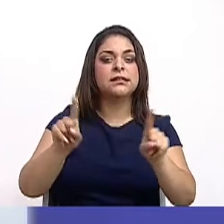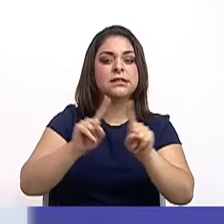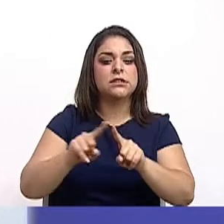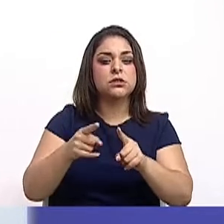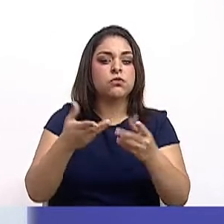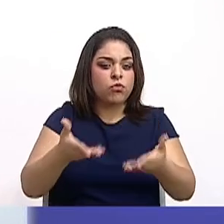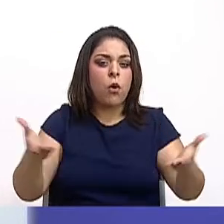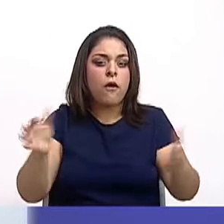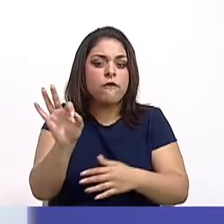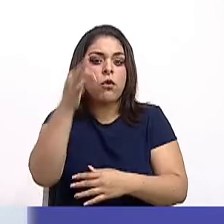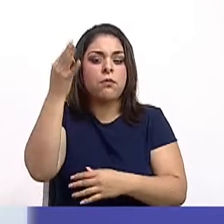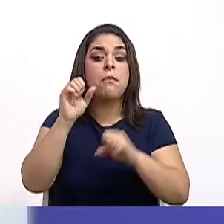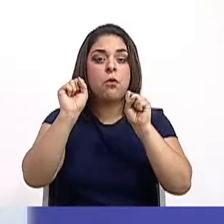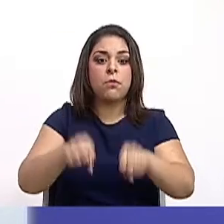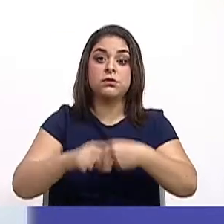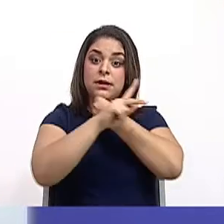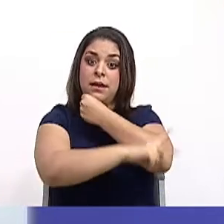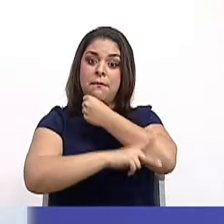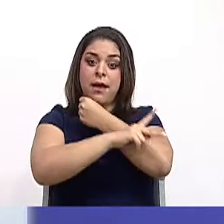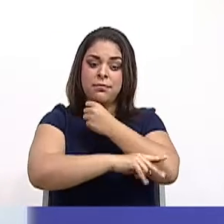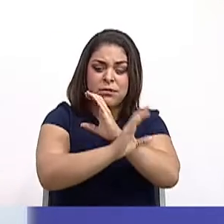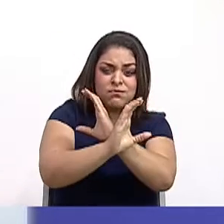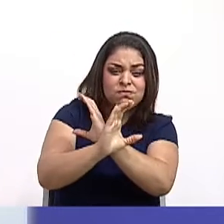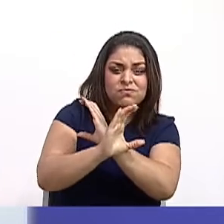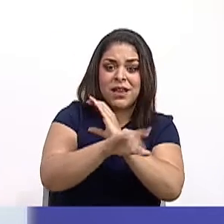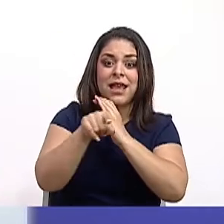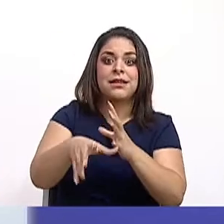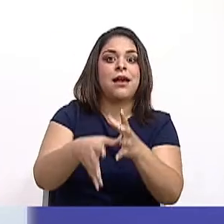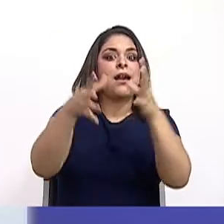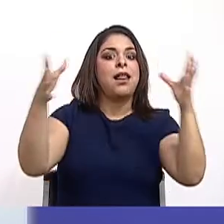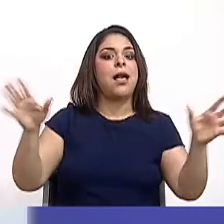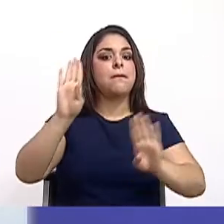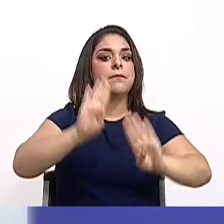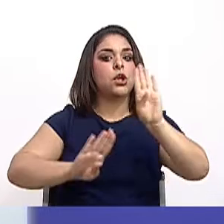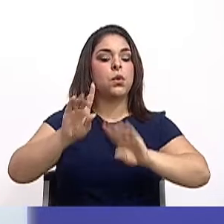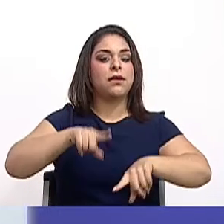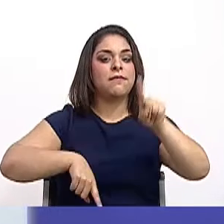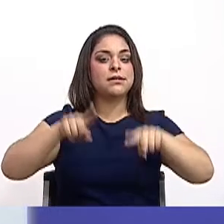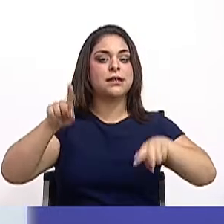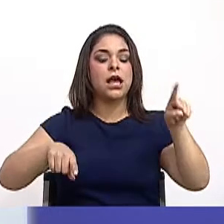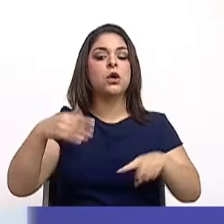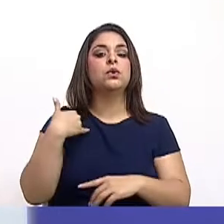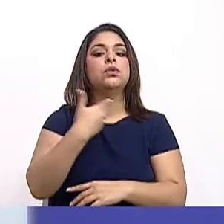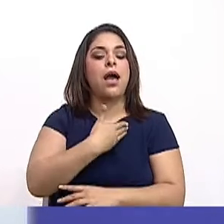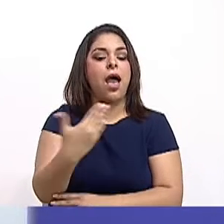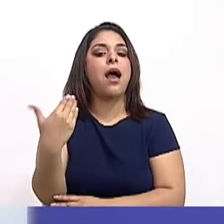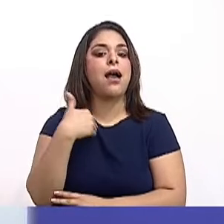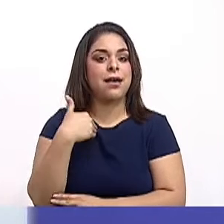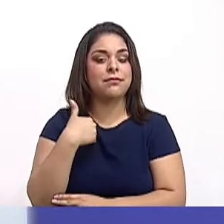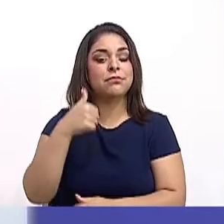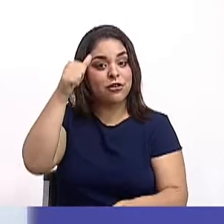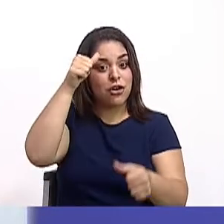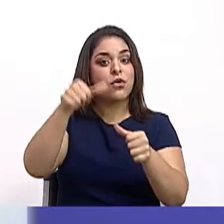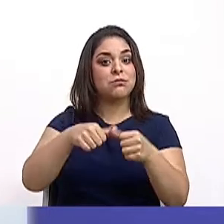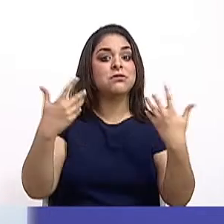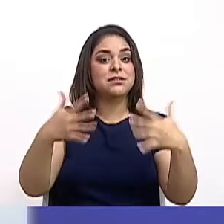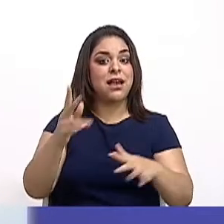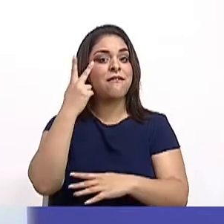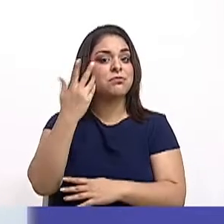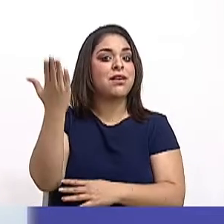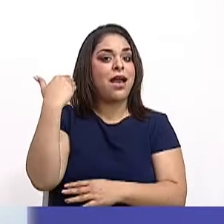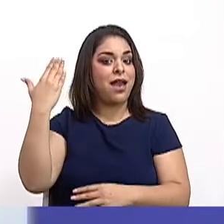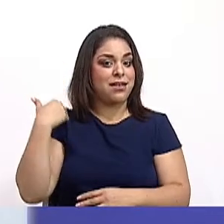a nivel de país para conservar esa enorme biodiversidad que nosotros tenemos. Y recordemos que lo habíamos visto